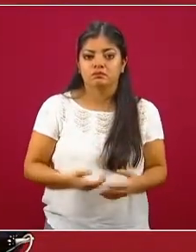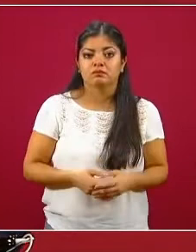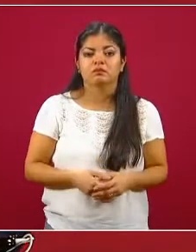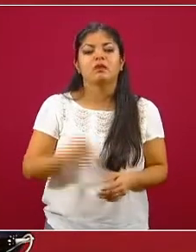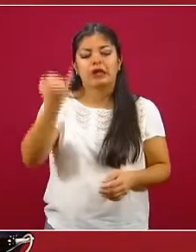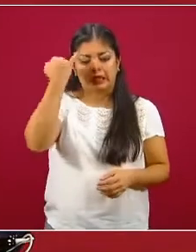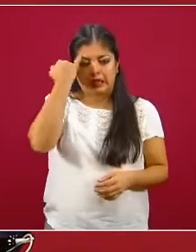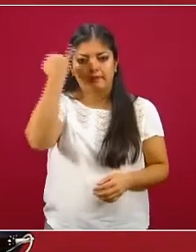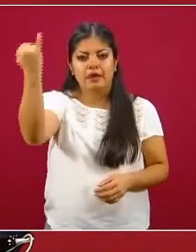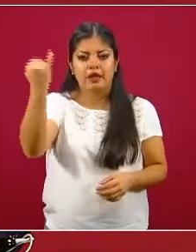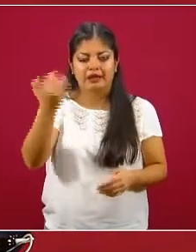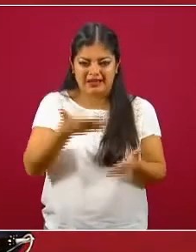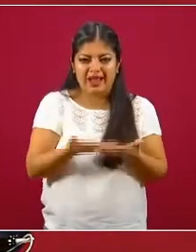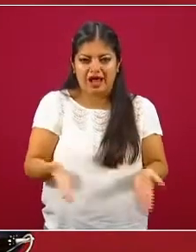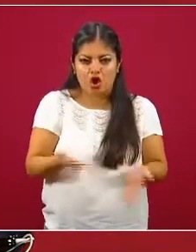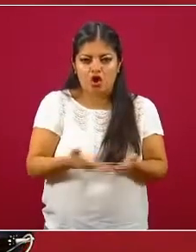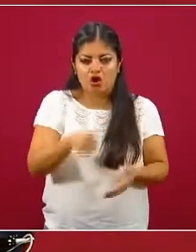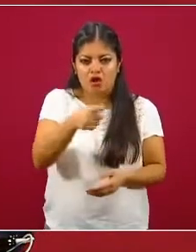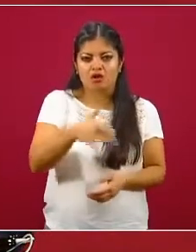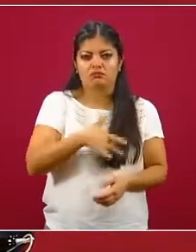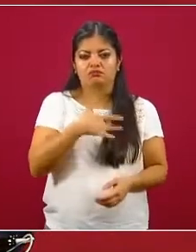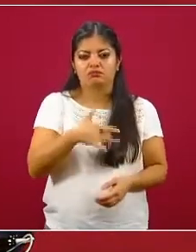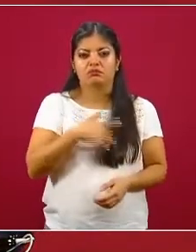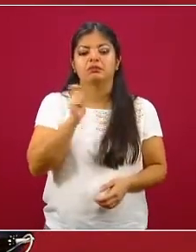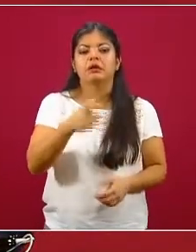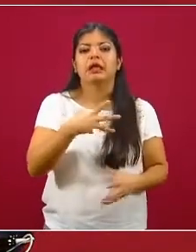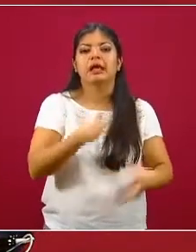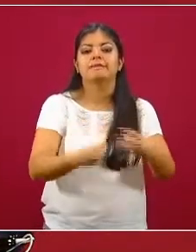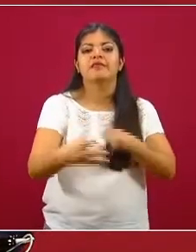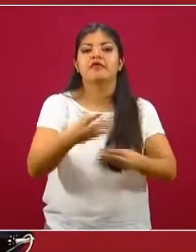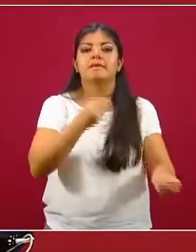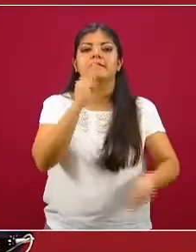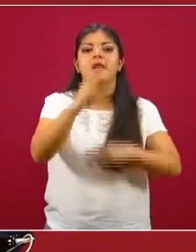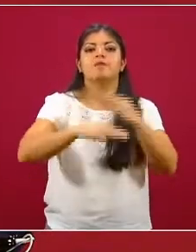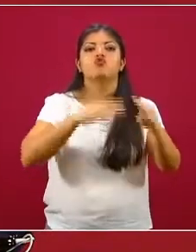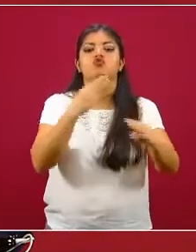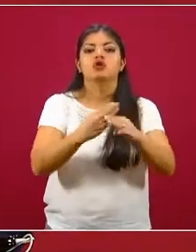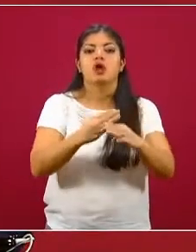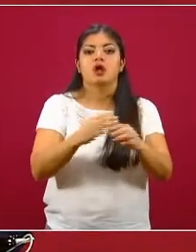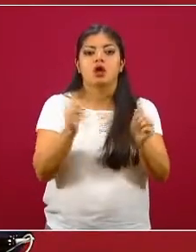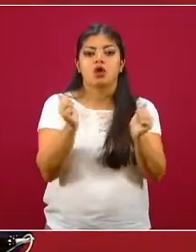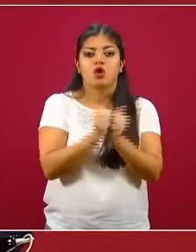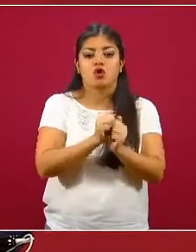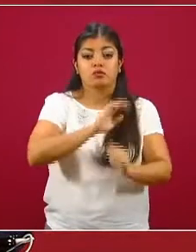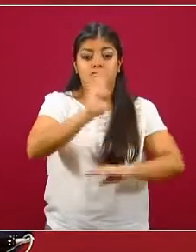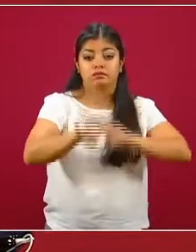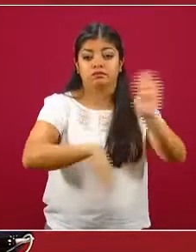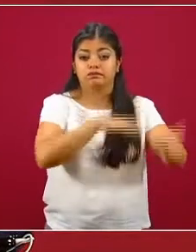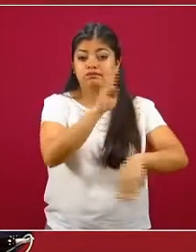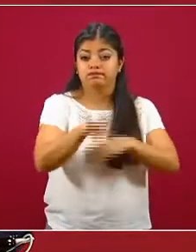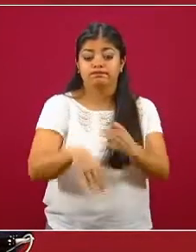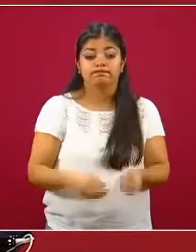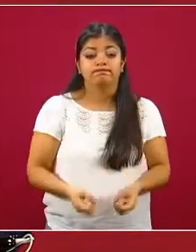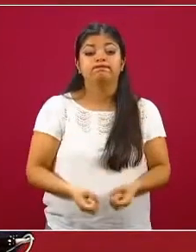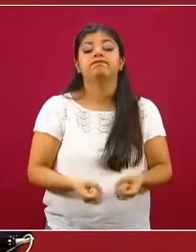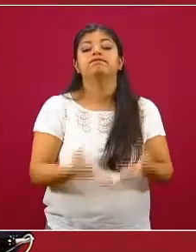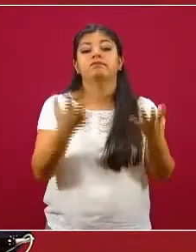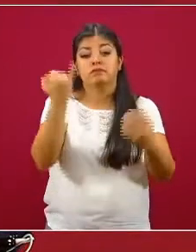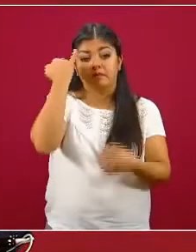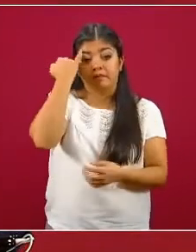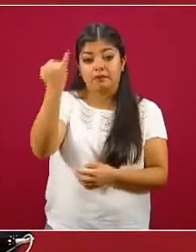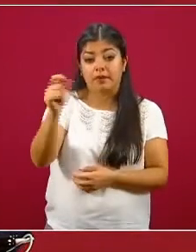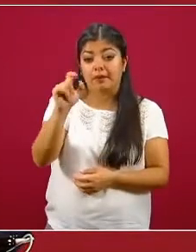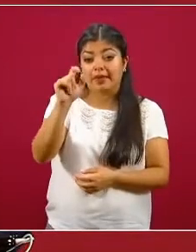Imaginémonos ahora por un segundo una epidemia mundial con un número de víctimas mortales 20 veces